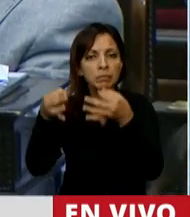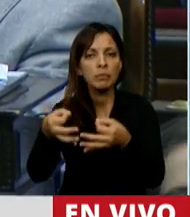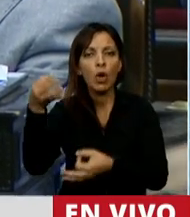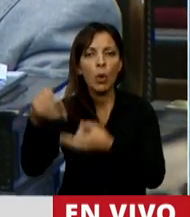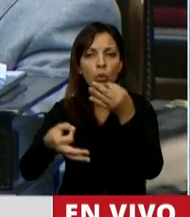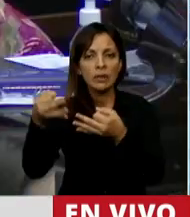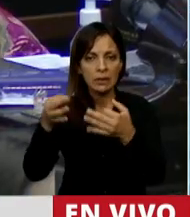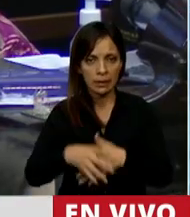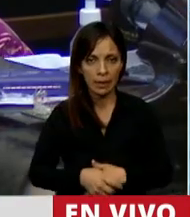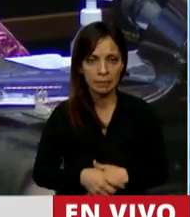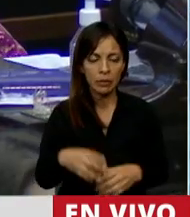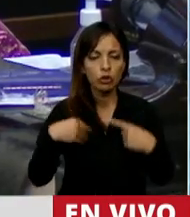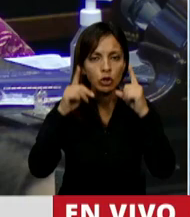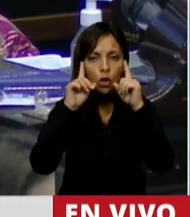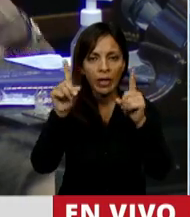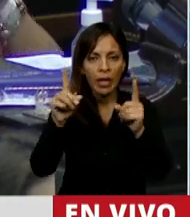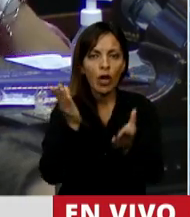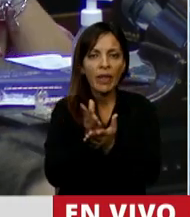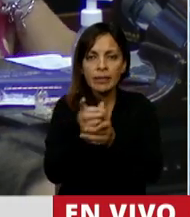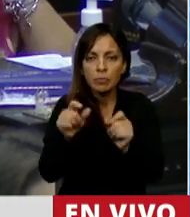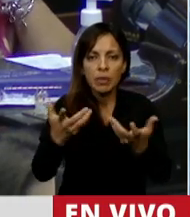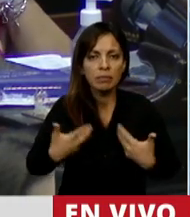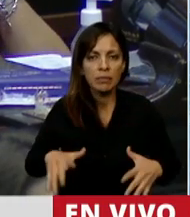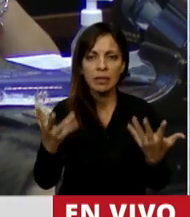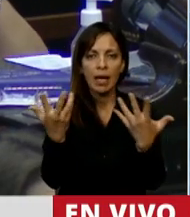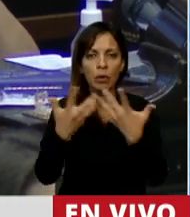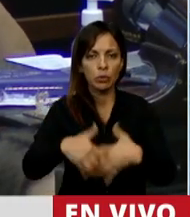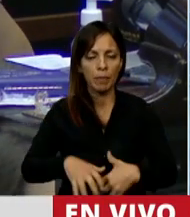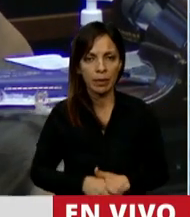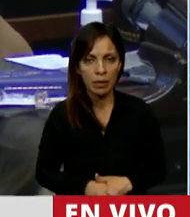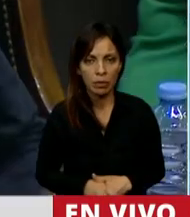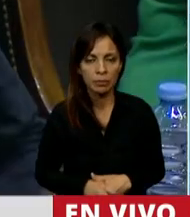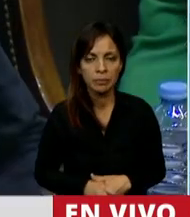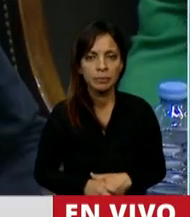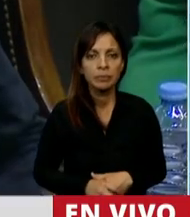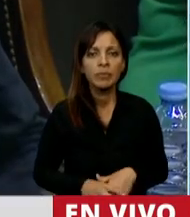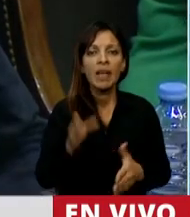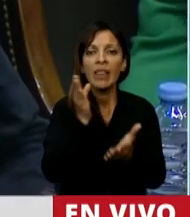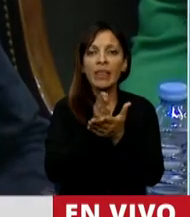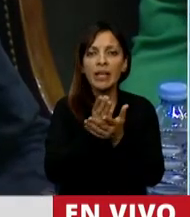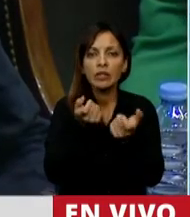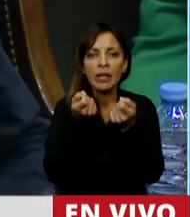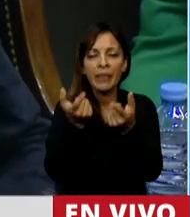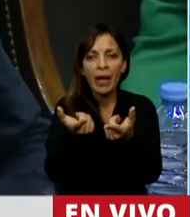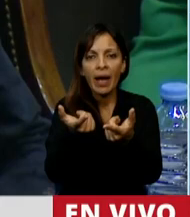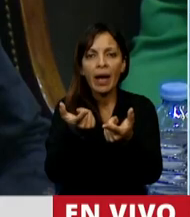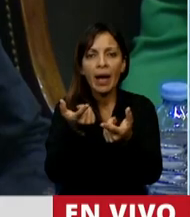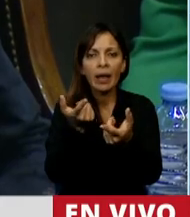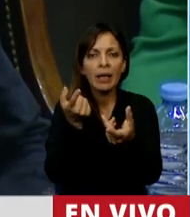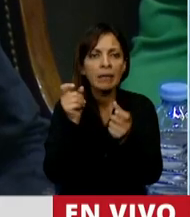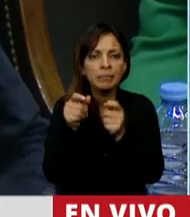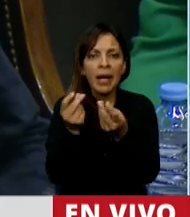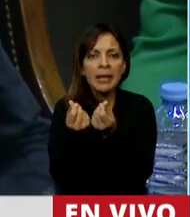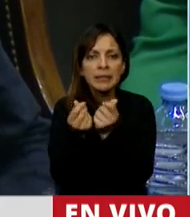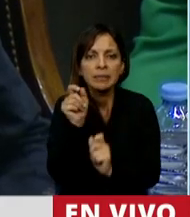Y creo en el derecho natural, aquel que establece la esencia misma del ser